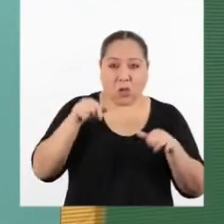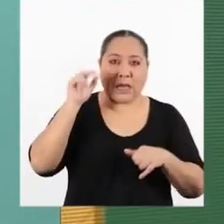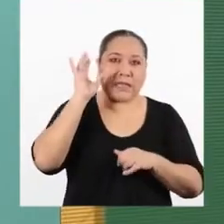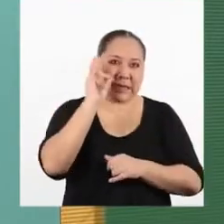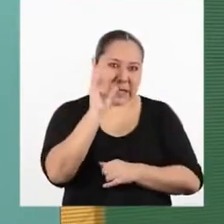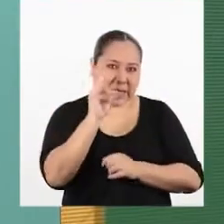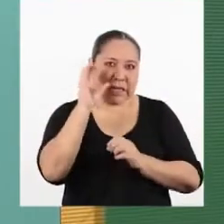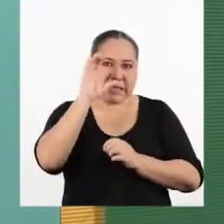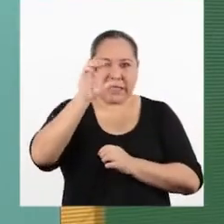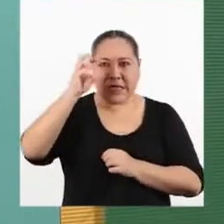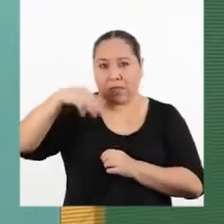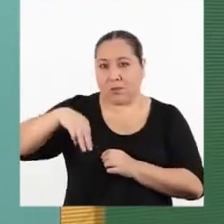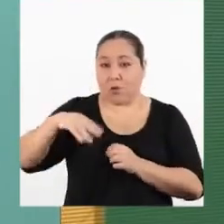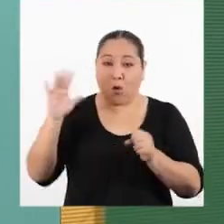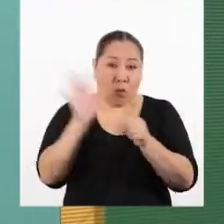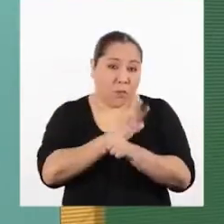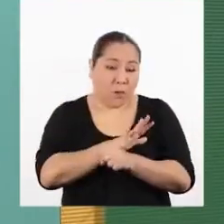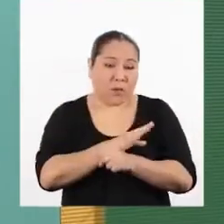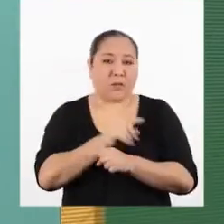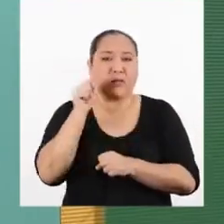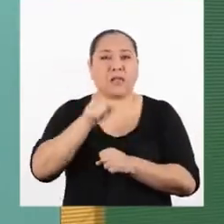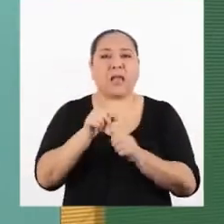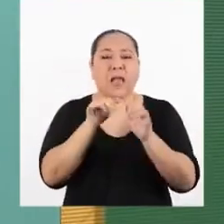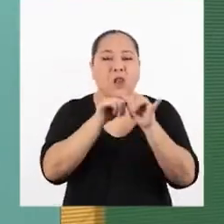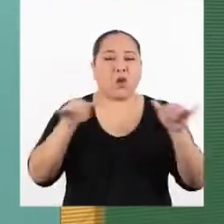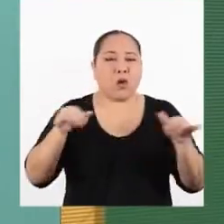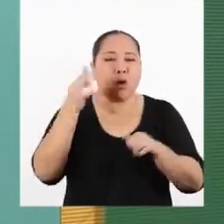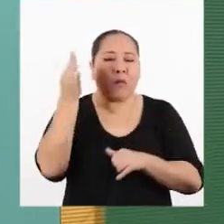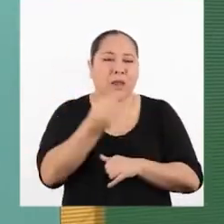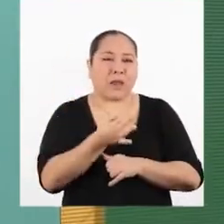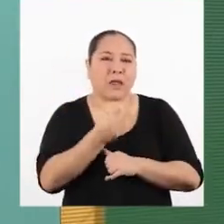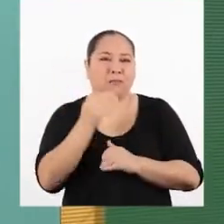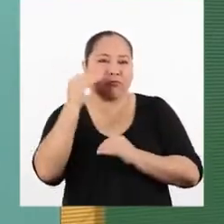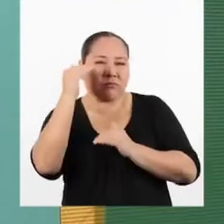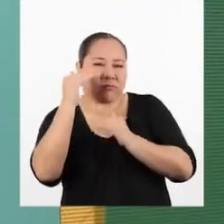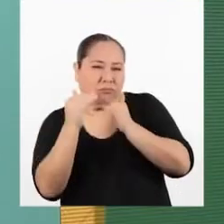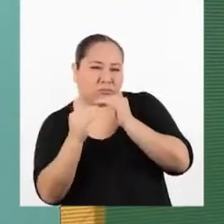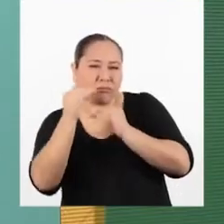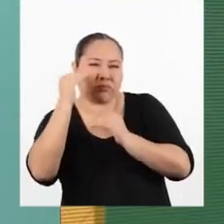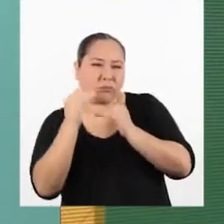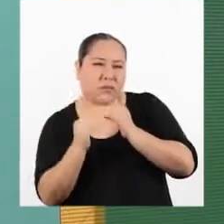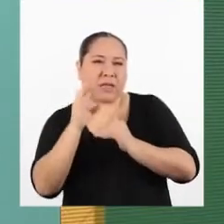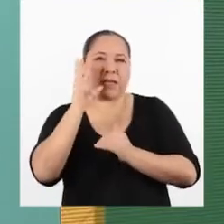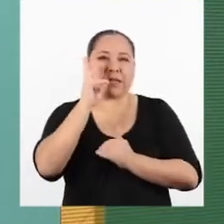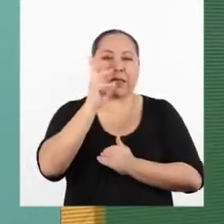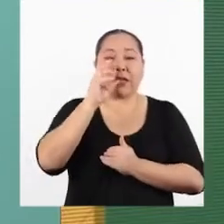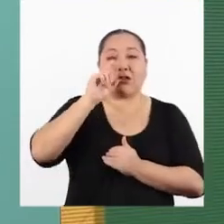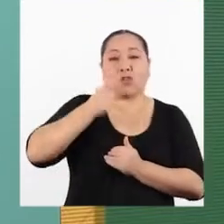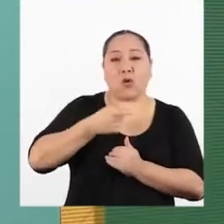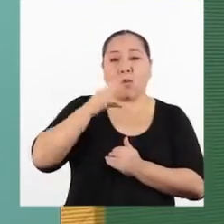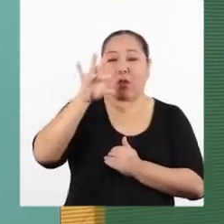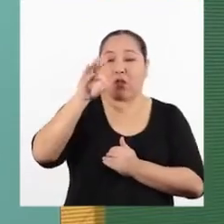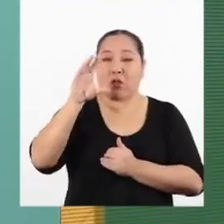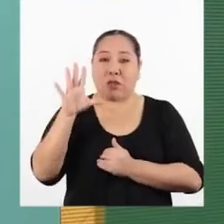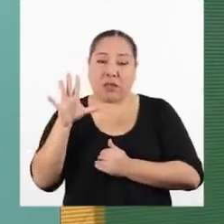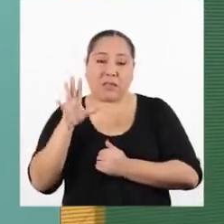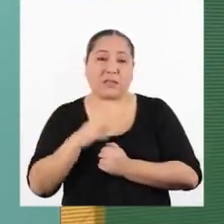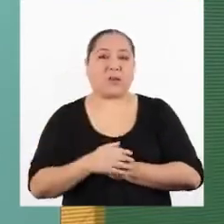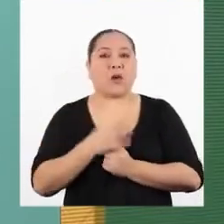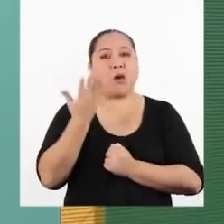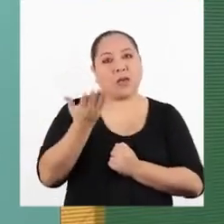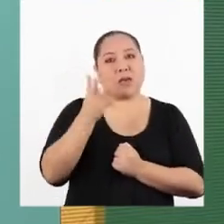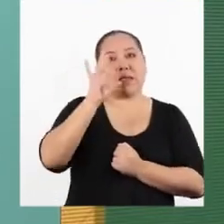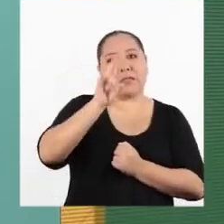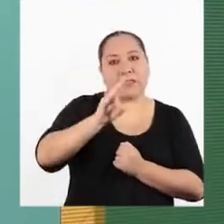de siete centímetros redondos, la longitud real puede estar entre 6,95 centímetros y